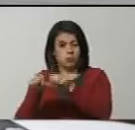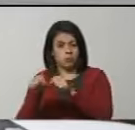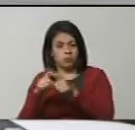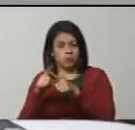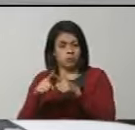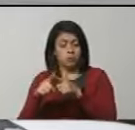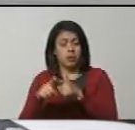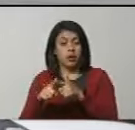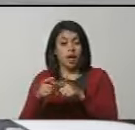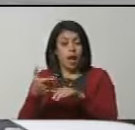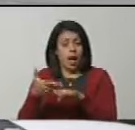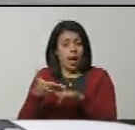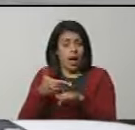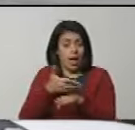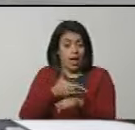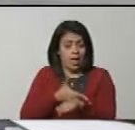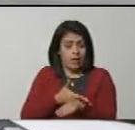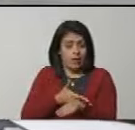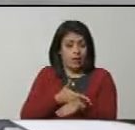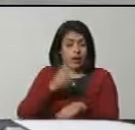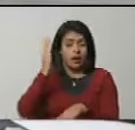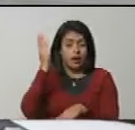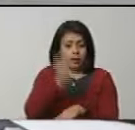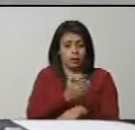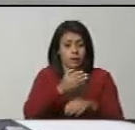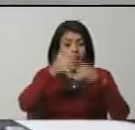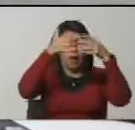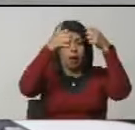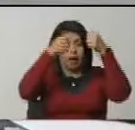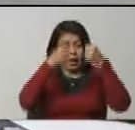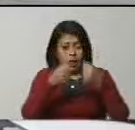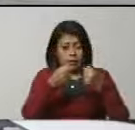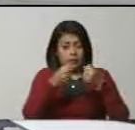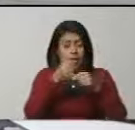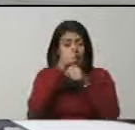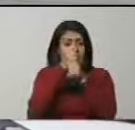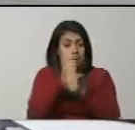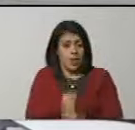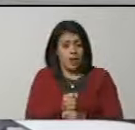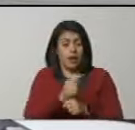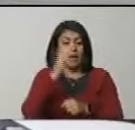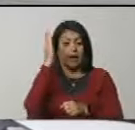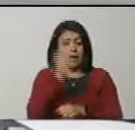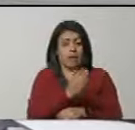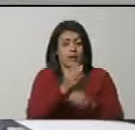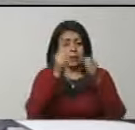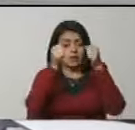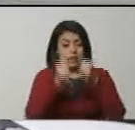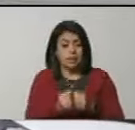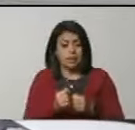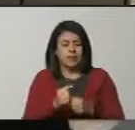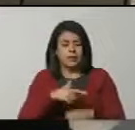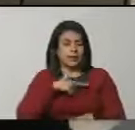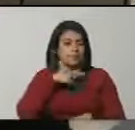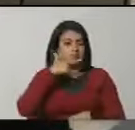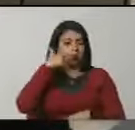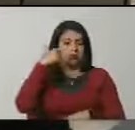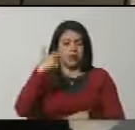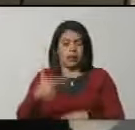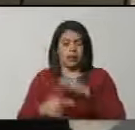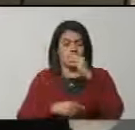Más temprano que tarde, es la cárcel lo que les espera, es la cárcel lo que se merecen. Es una pena severa